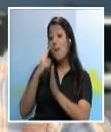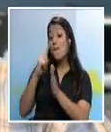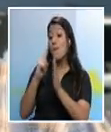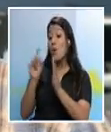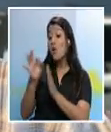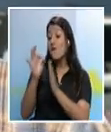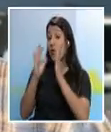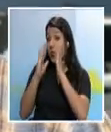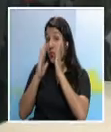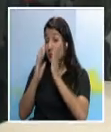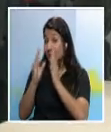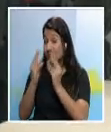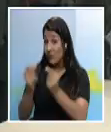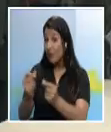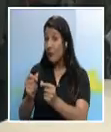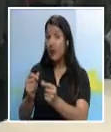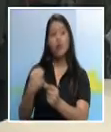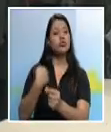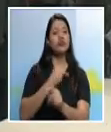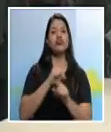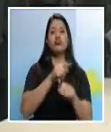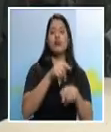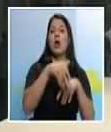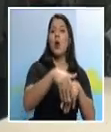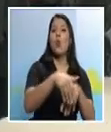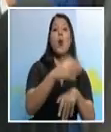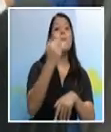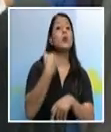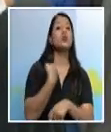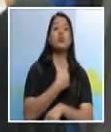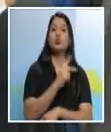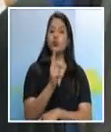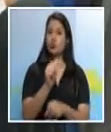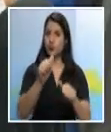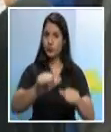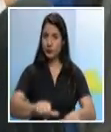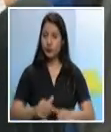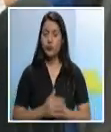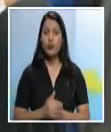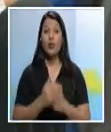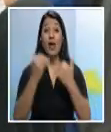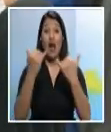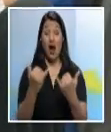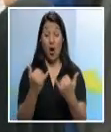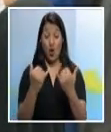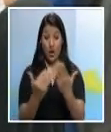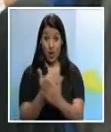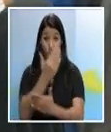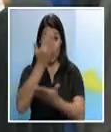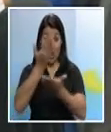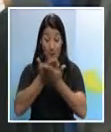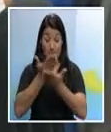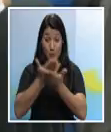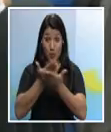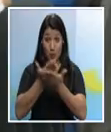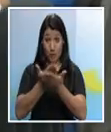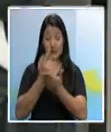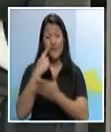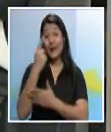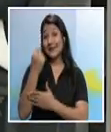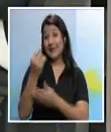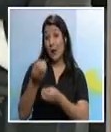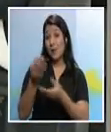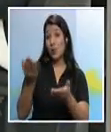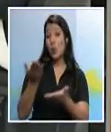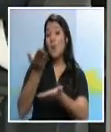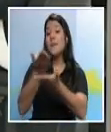cualquier otro medio. El texto sustitutivo sobre la reforma al empleo público acordado entre gobierno y oposición será